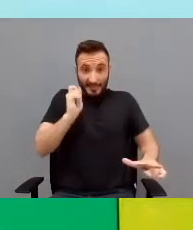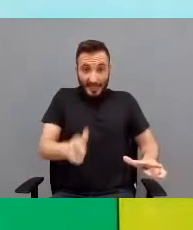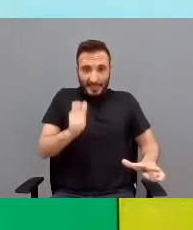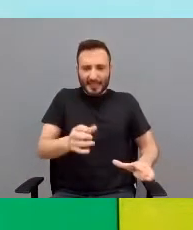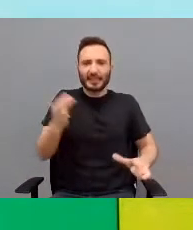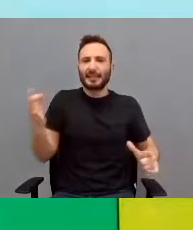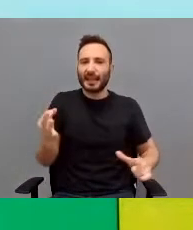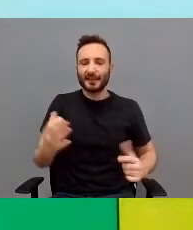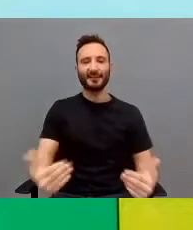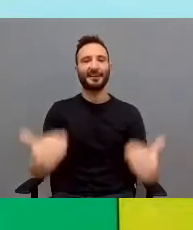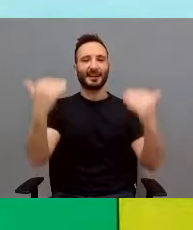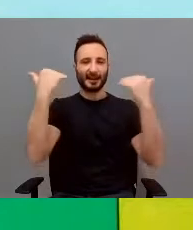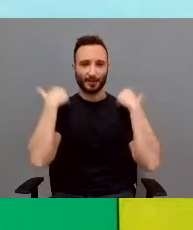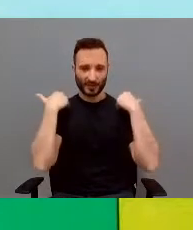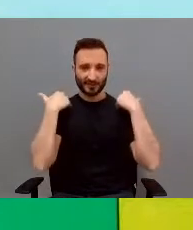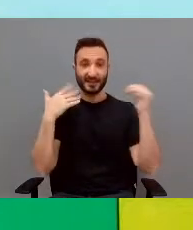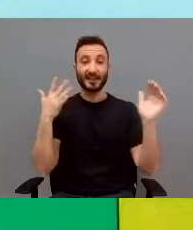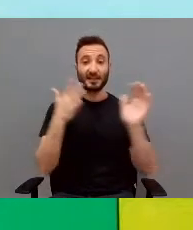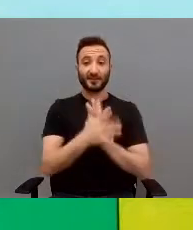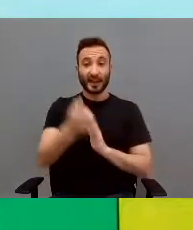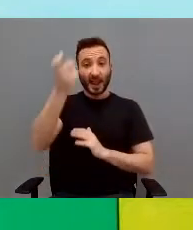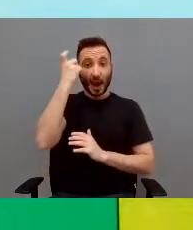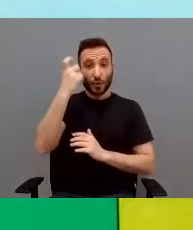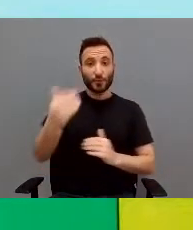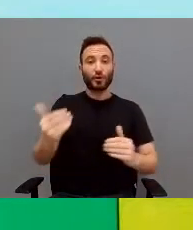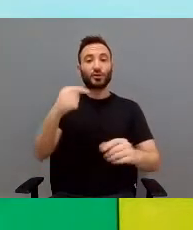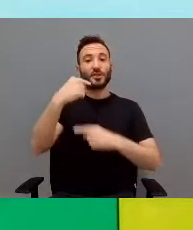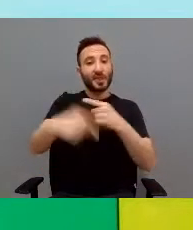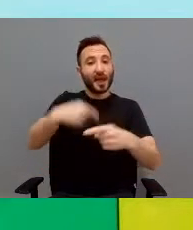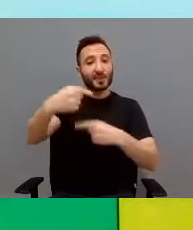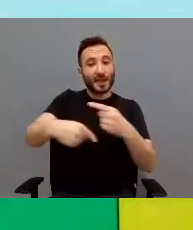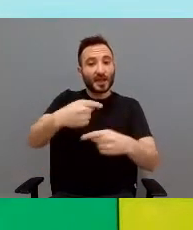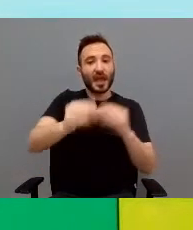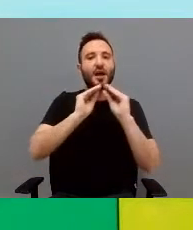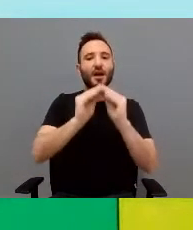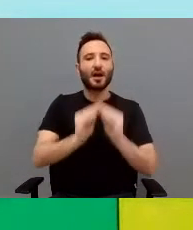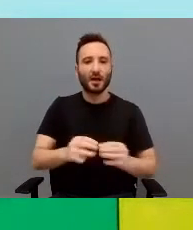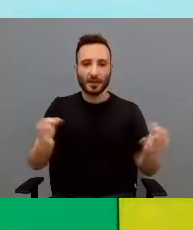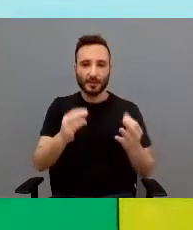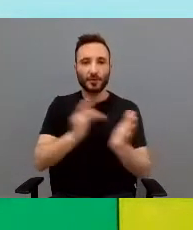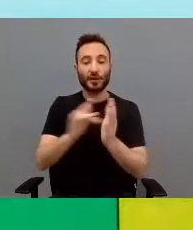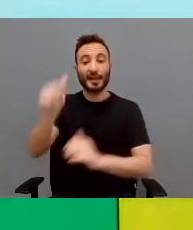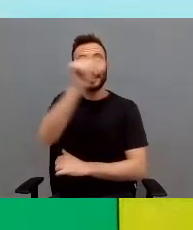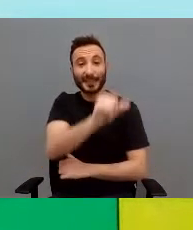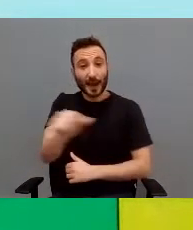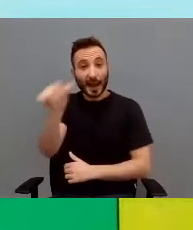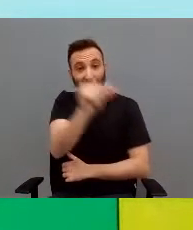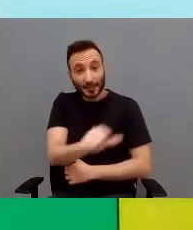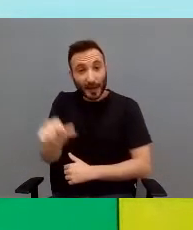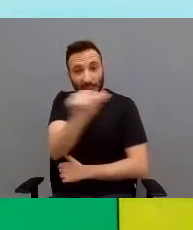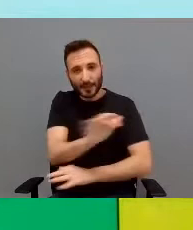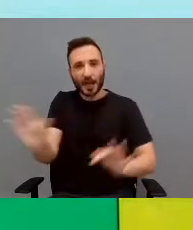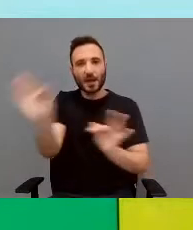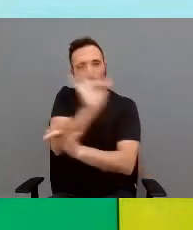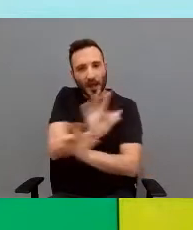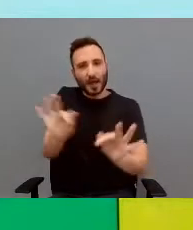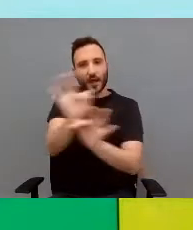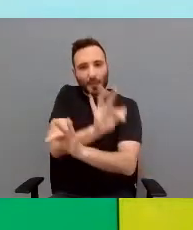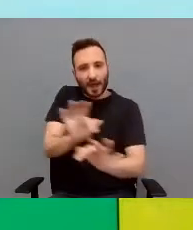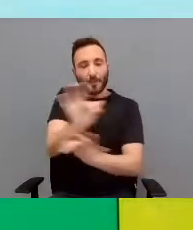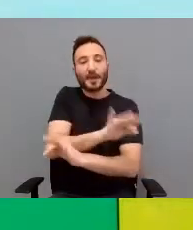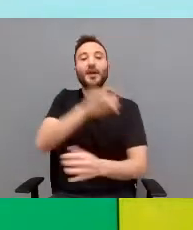responsabilidades. Son tareas que los alumnos tienen que realizar diariamente, aunque van rotando todas las semanas. Estas